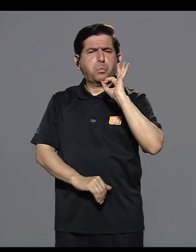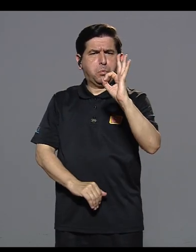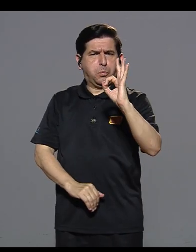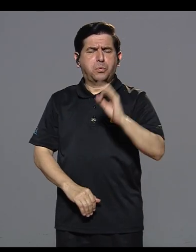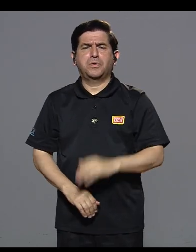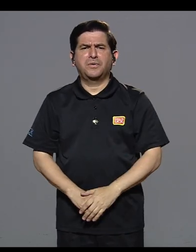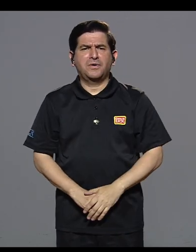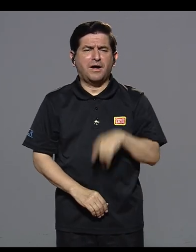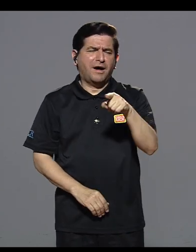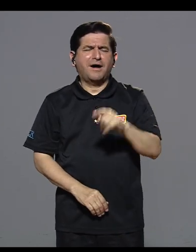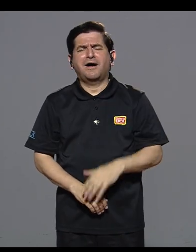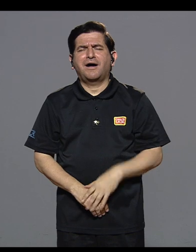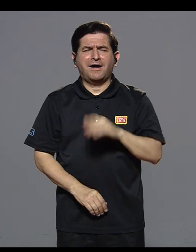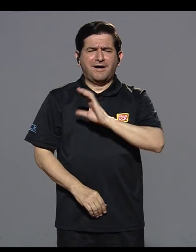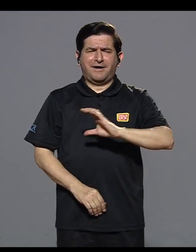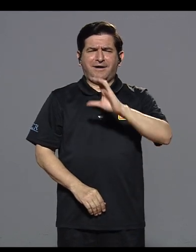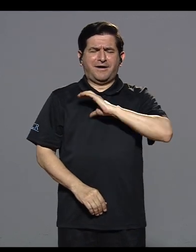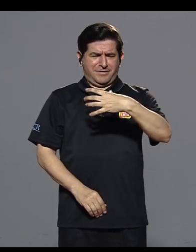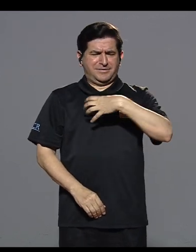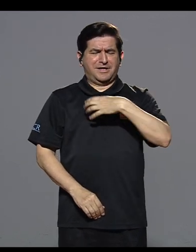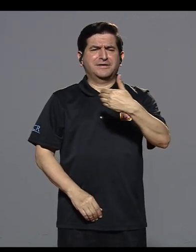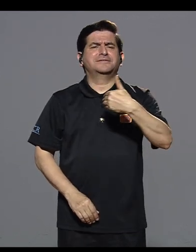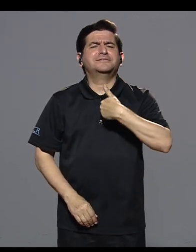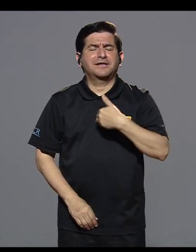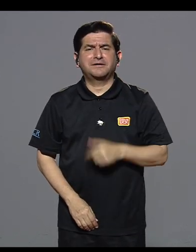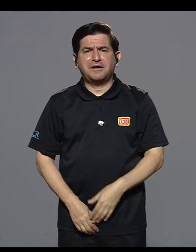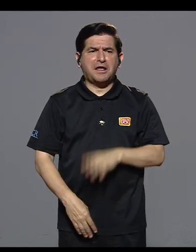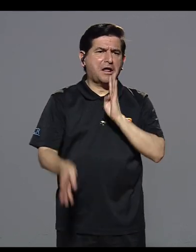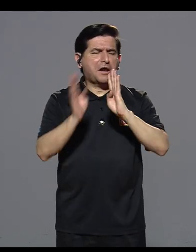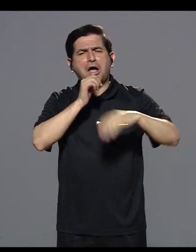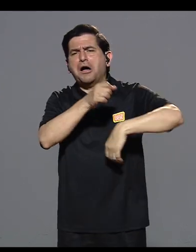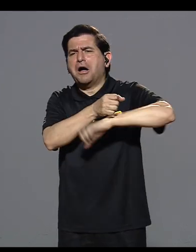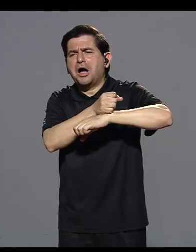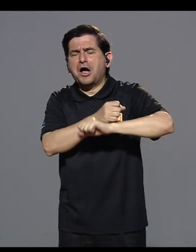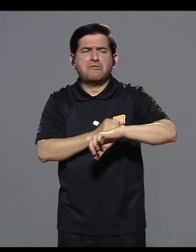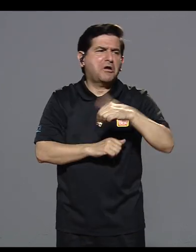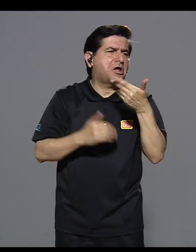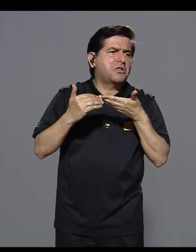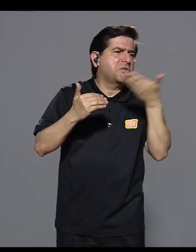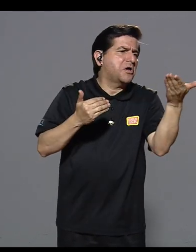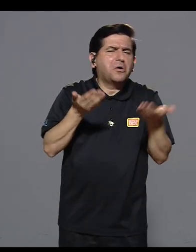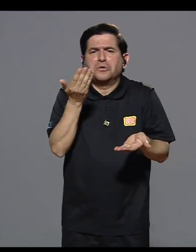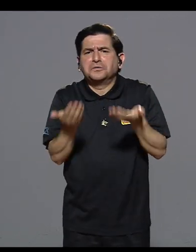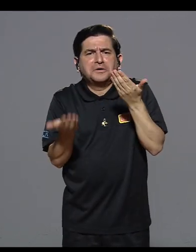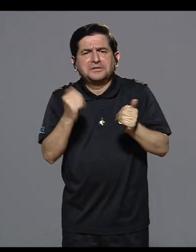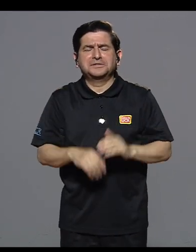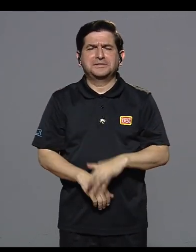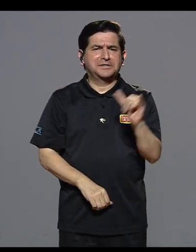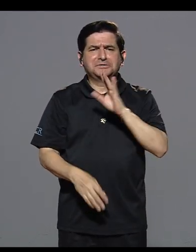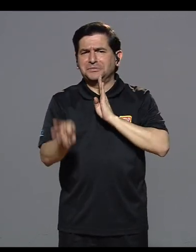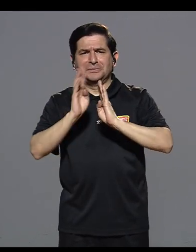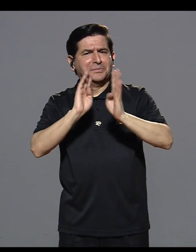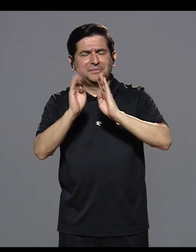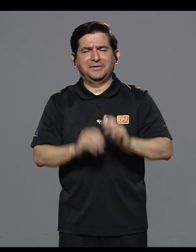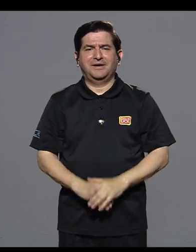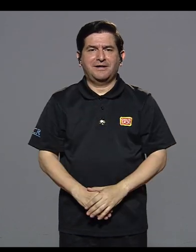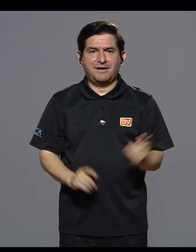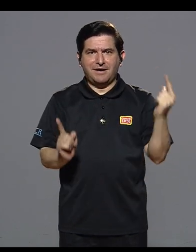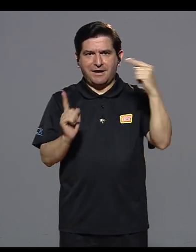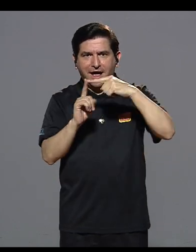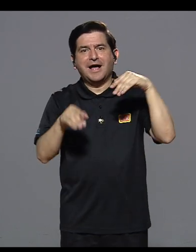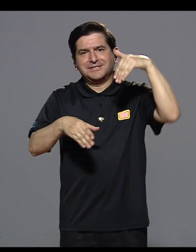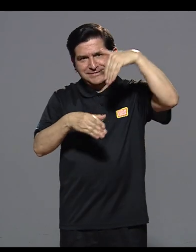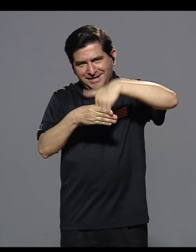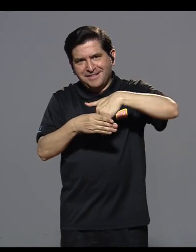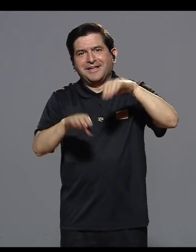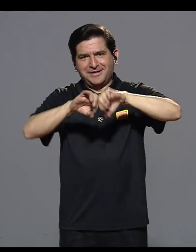¿verdad? Él se ha desenvuelto muy bien con ese carisma que él tiene, que él habla de fútbol, le habla de una cosa, le habla de otra cosa,